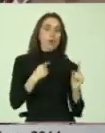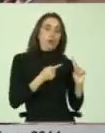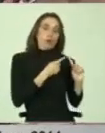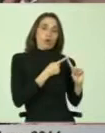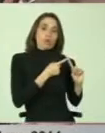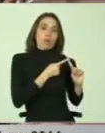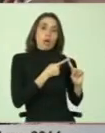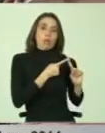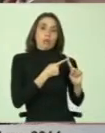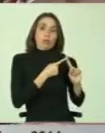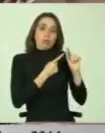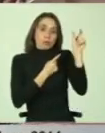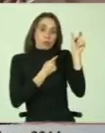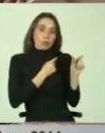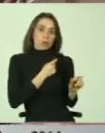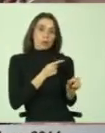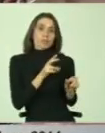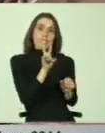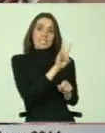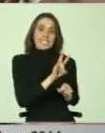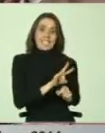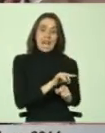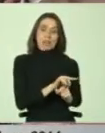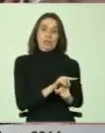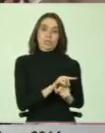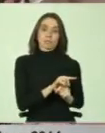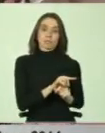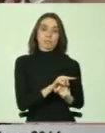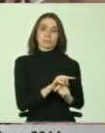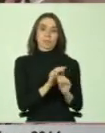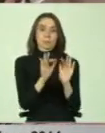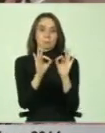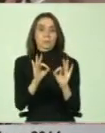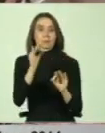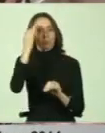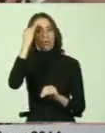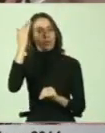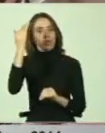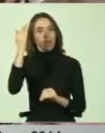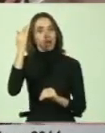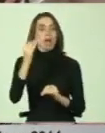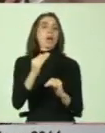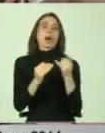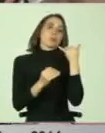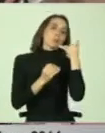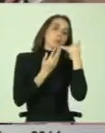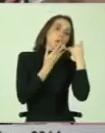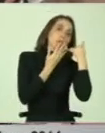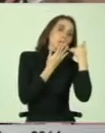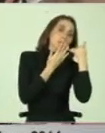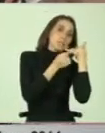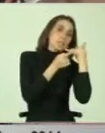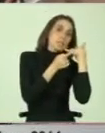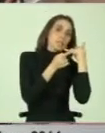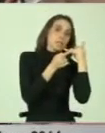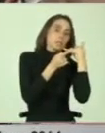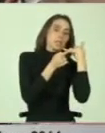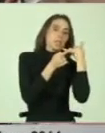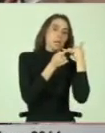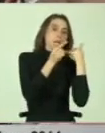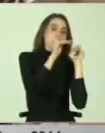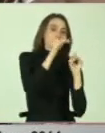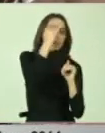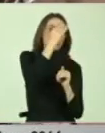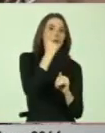contacto con Senadi y el mismo día que nosotros hablamos telefónicamente, ese mismo día el